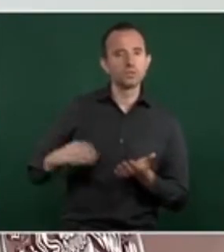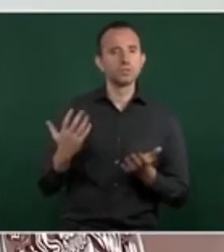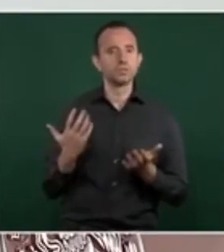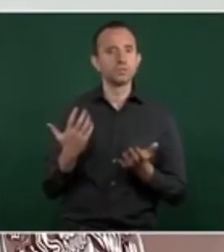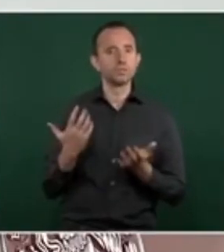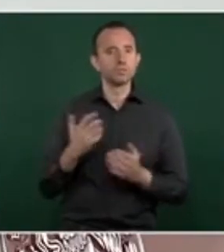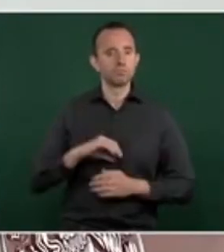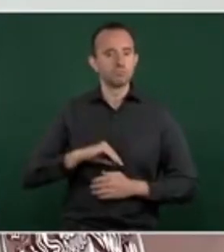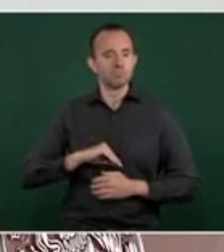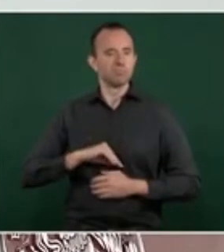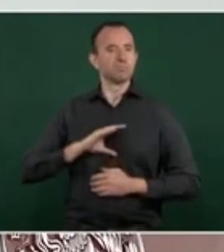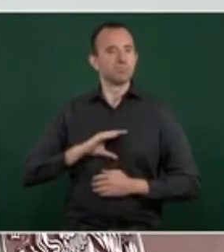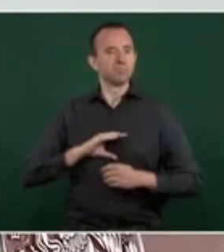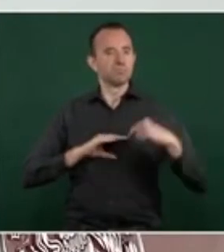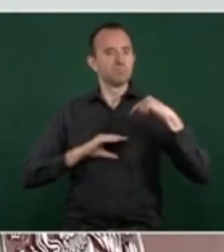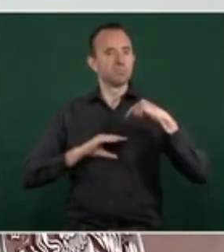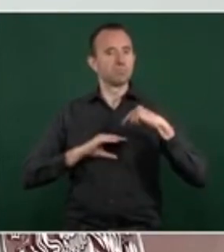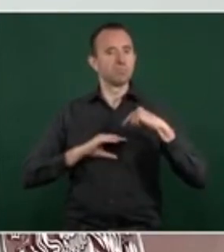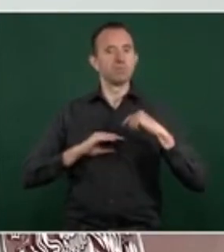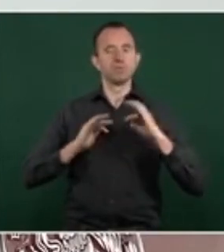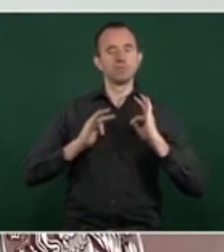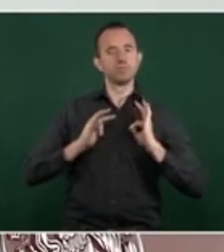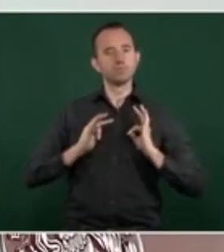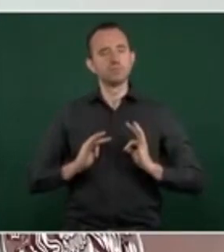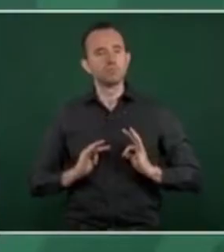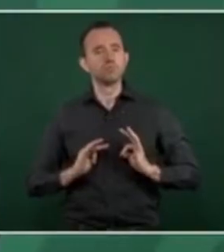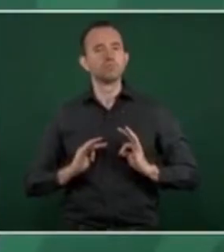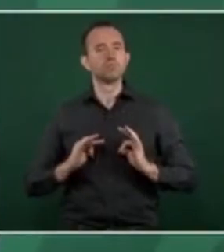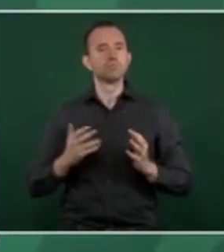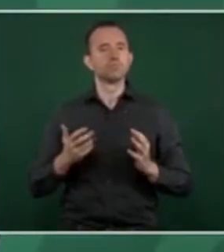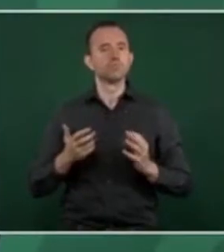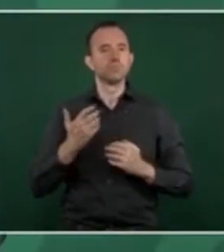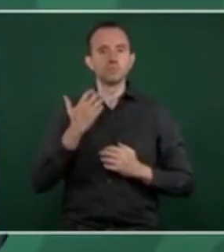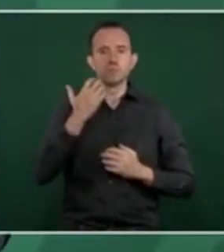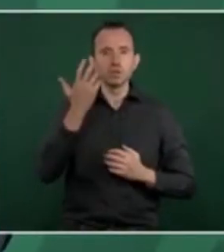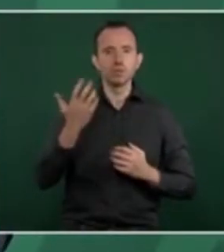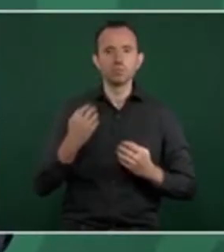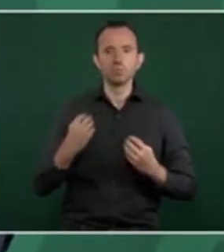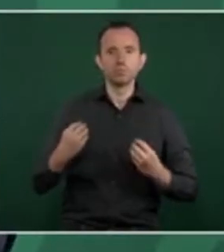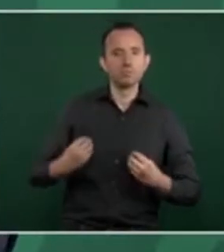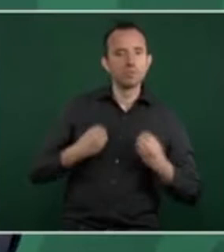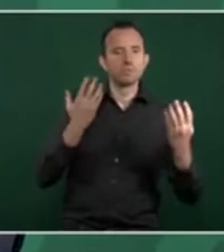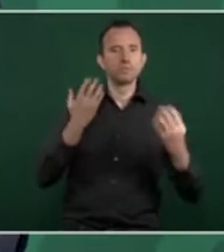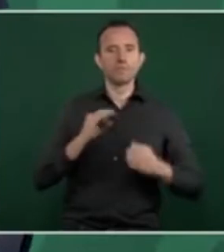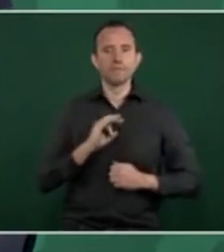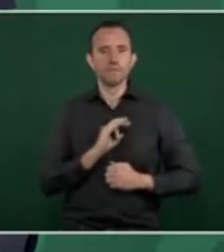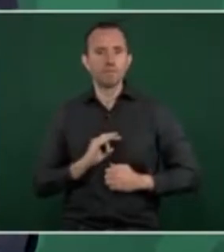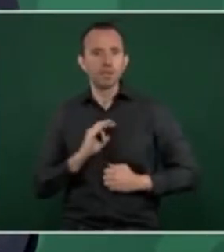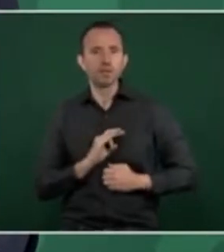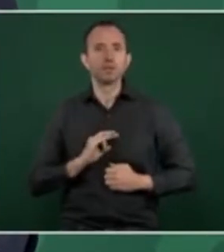por vivir, que sean felices sin necesidad